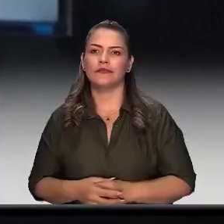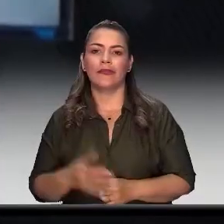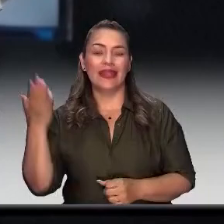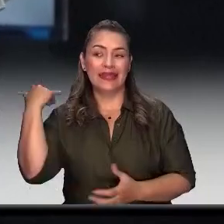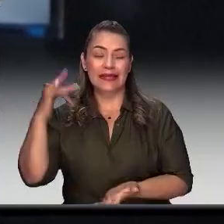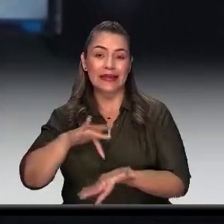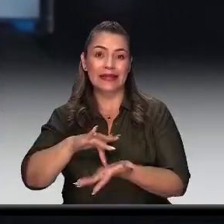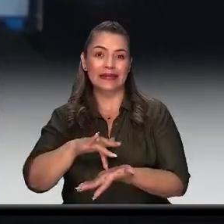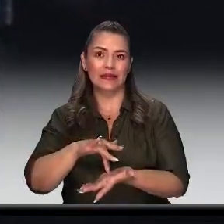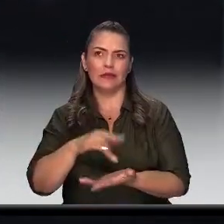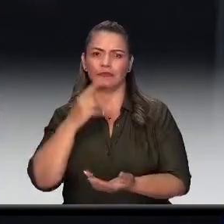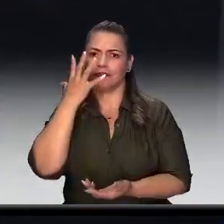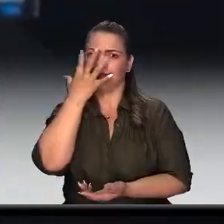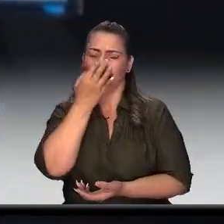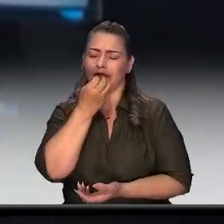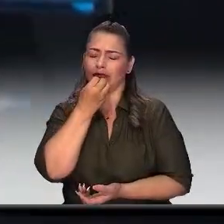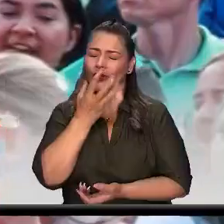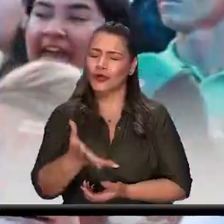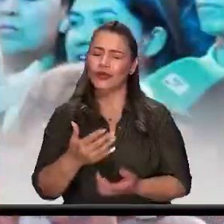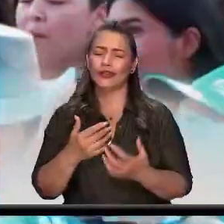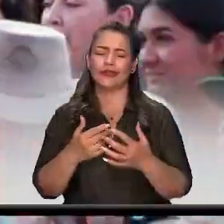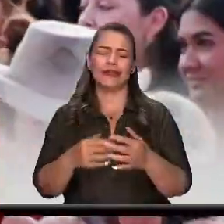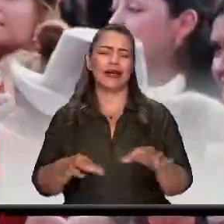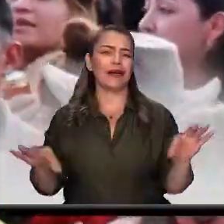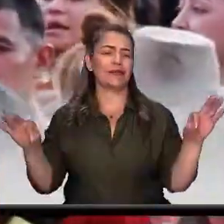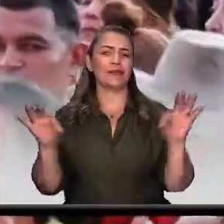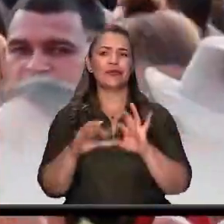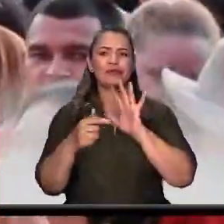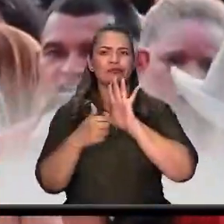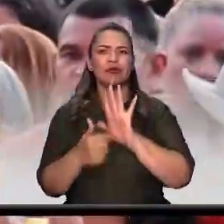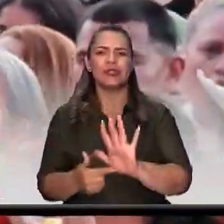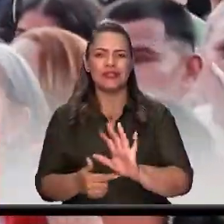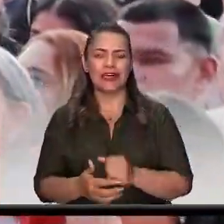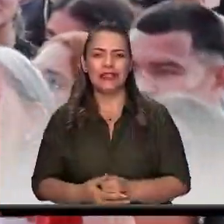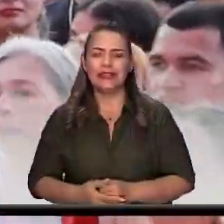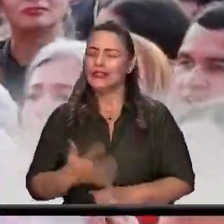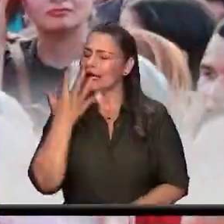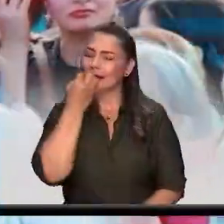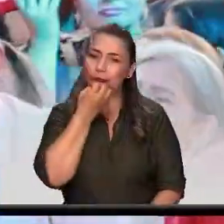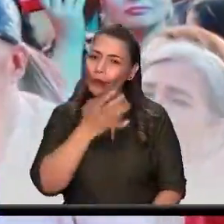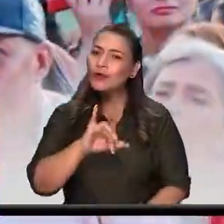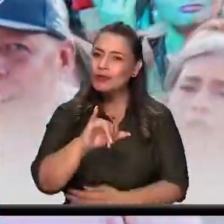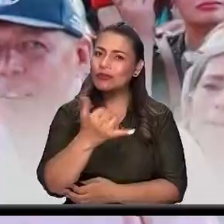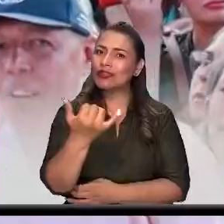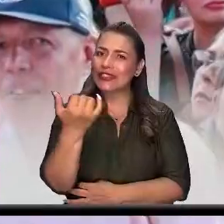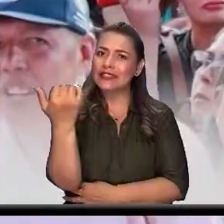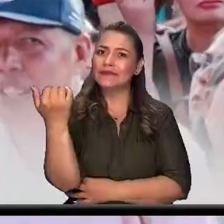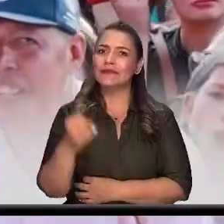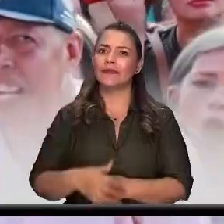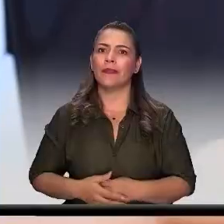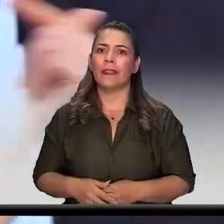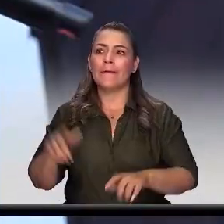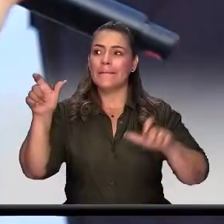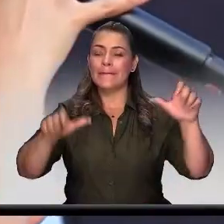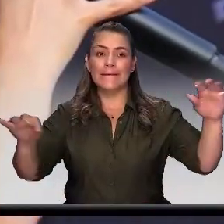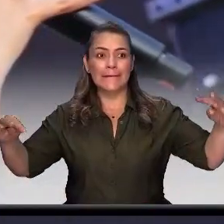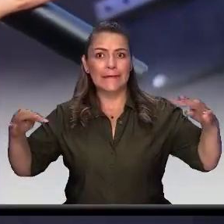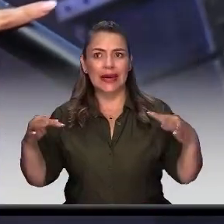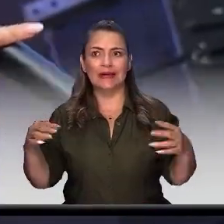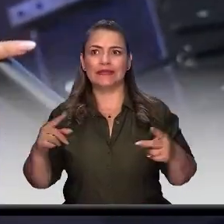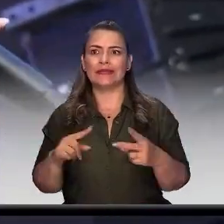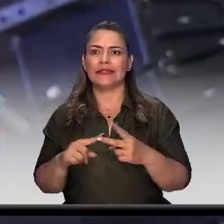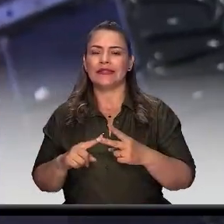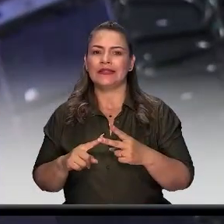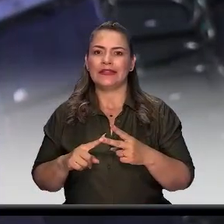maravilloso, demasiado grande, demasiado hermoso, ya que al ver a la gente el recibimiento tanto